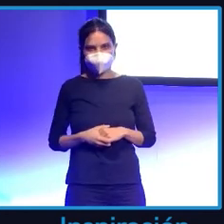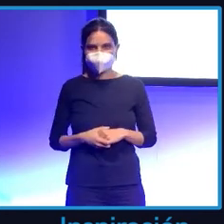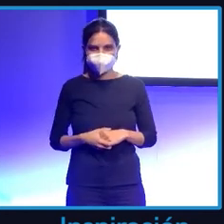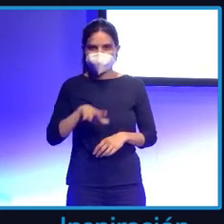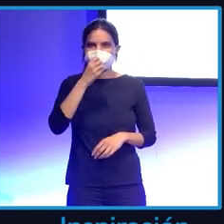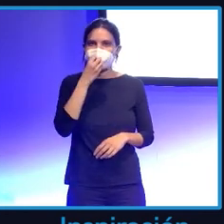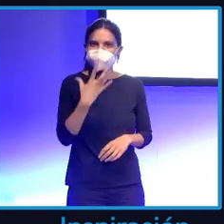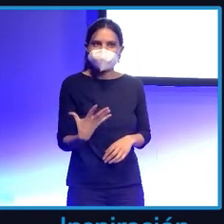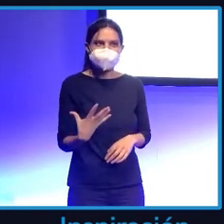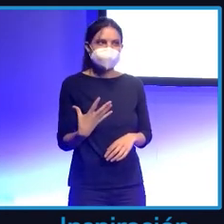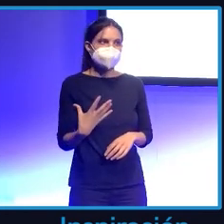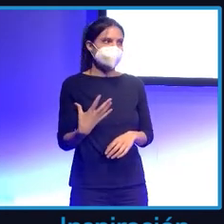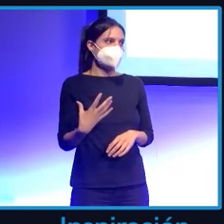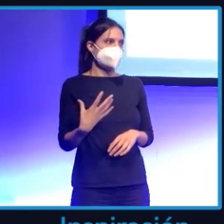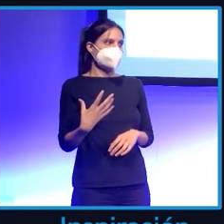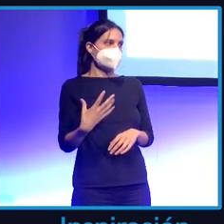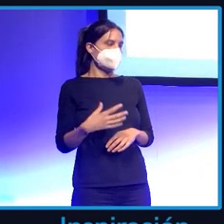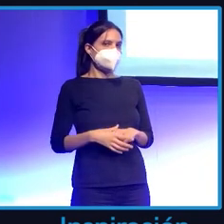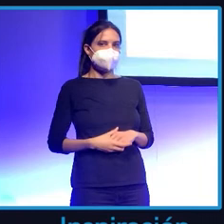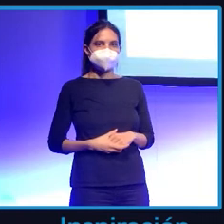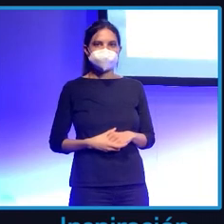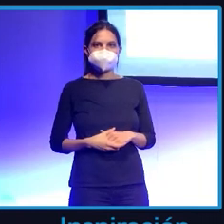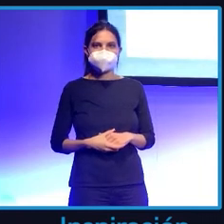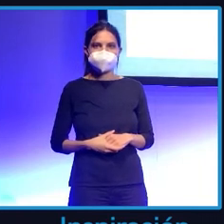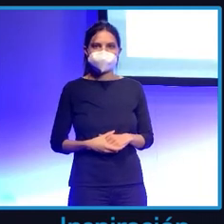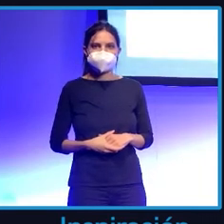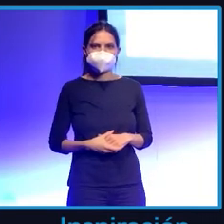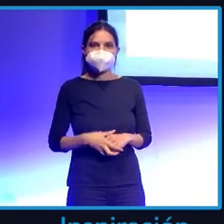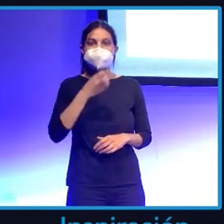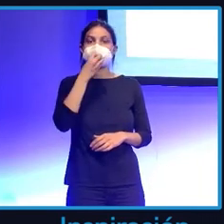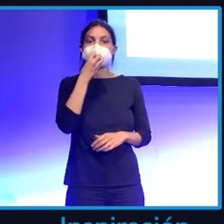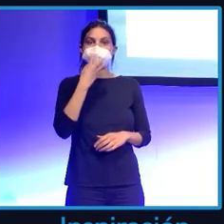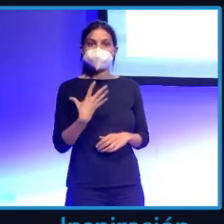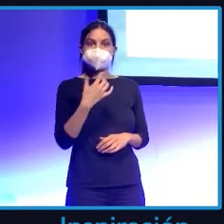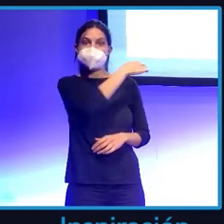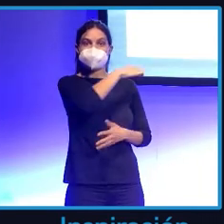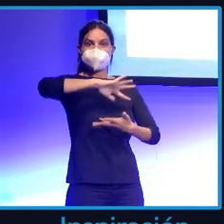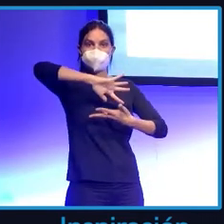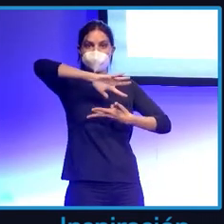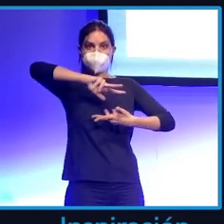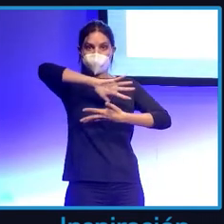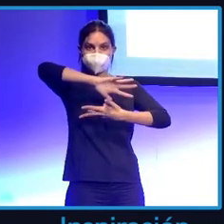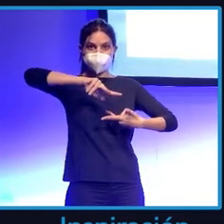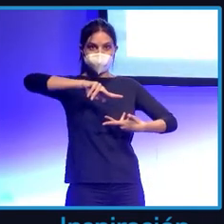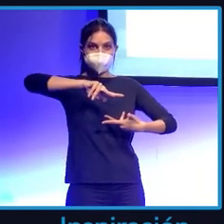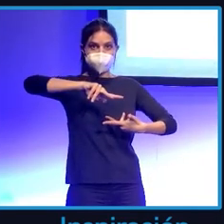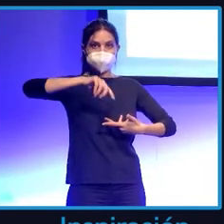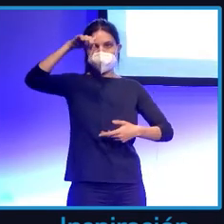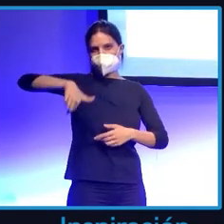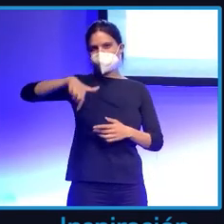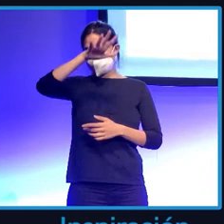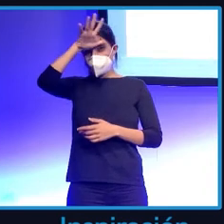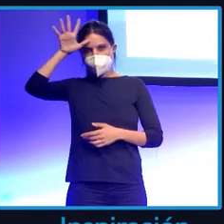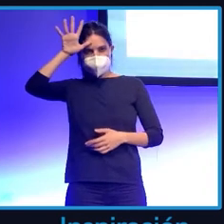Y bueno, pues el tema de la huella digital a través del secuestro parental. Bien, esto es una noticia que apareció este verano. Un